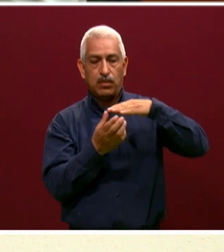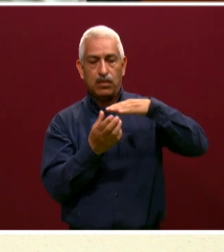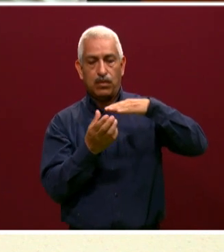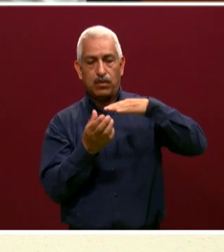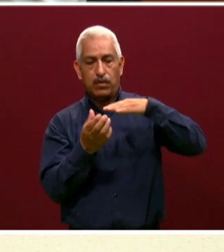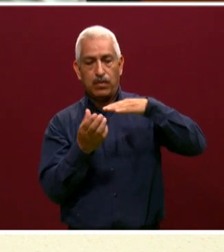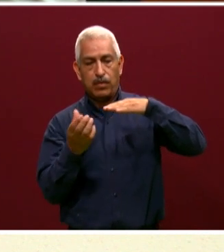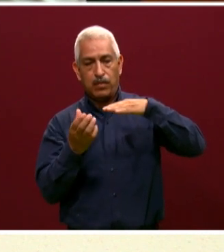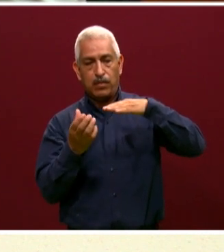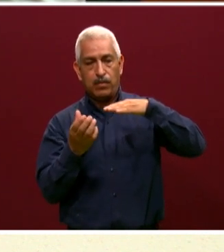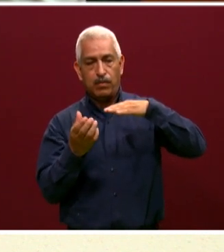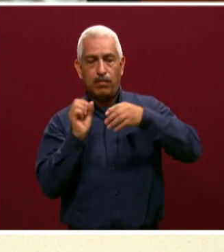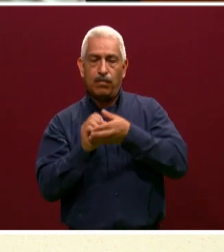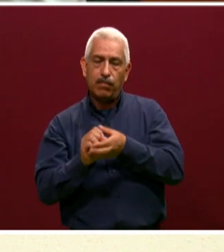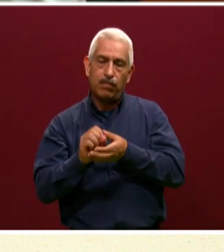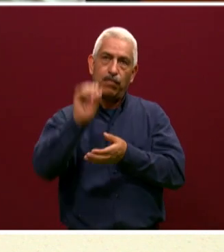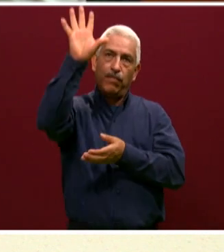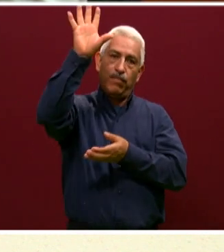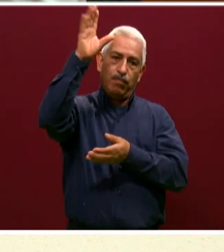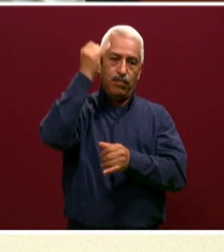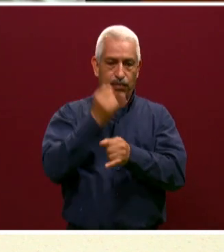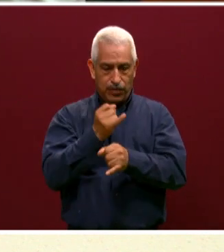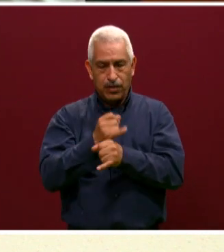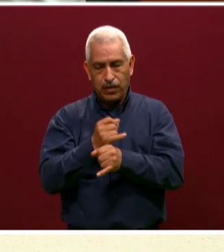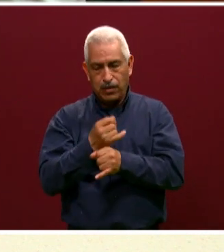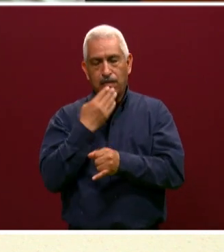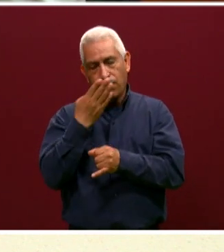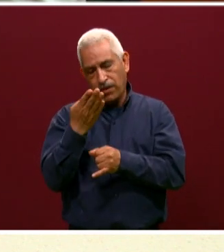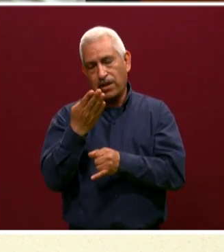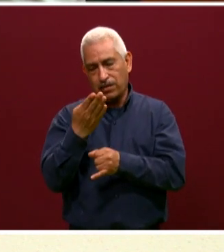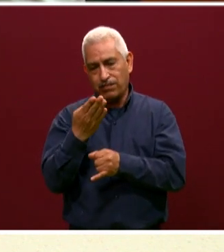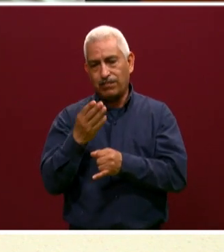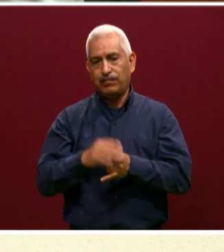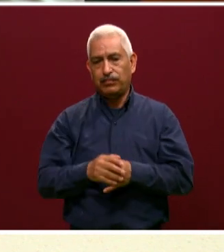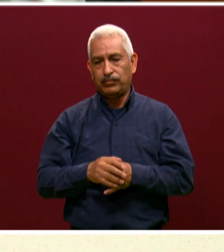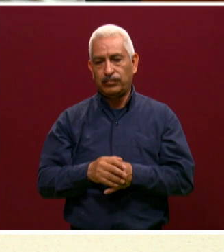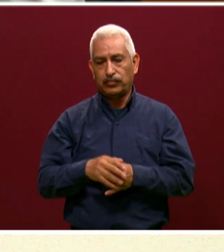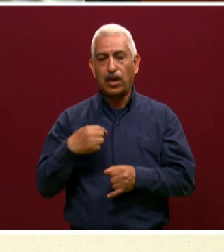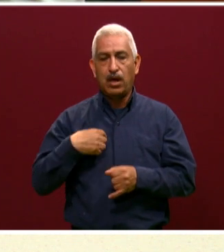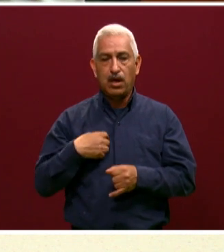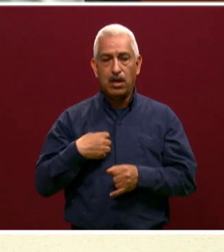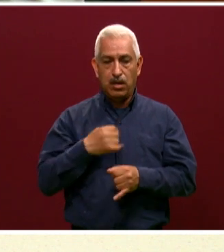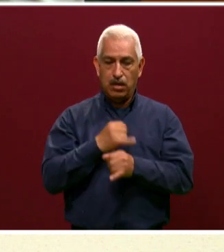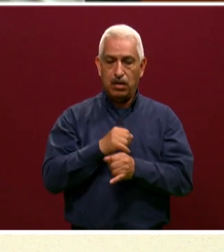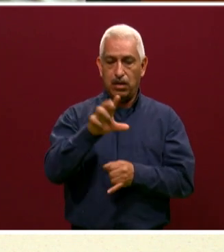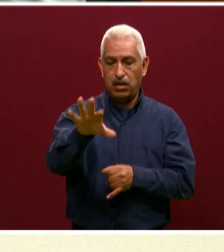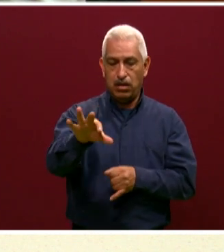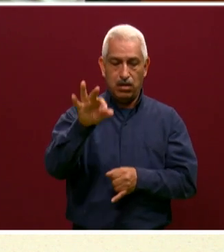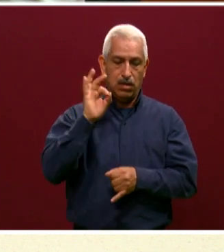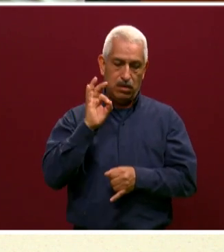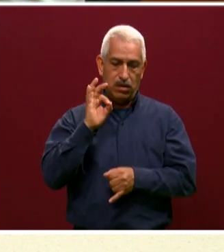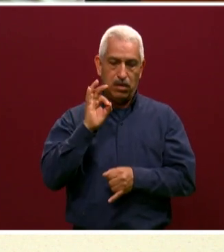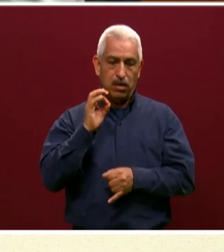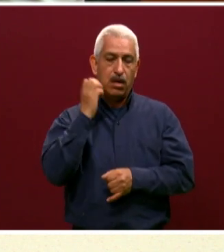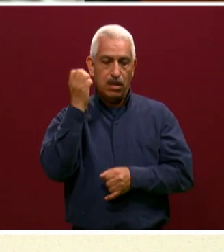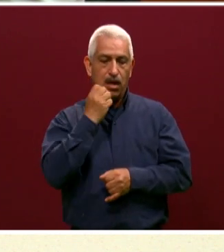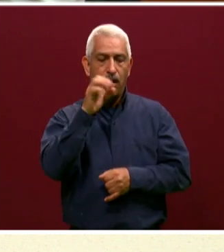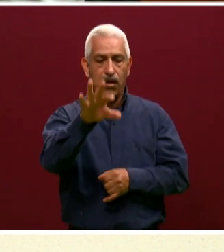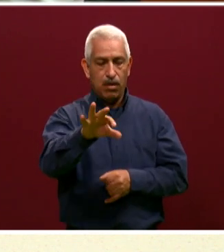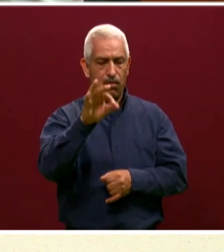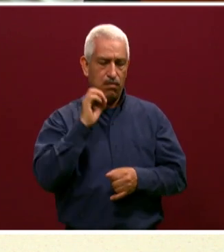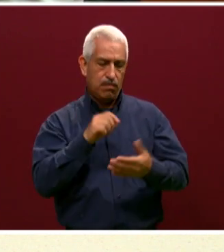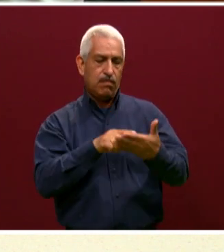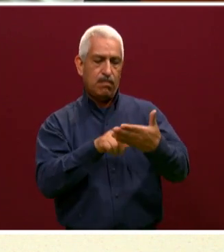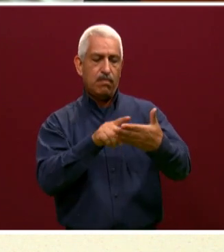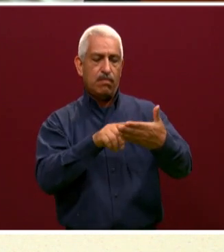a escanear. Lo vamos a escanear y lo vamos a reenviar. Así es, dependiendo del plantel, ahí tiene que estar comunicación con su plantel.